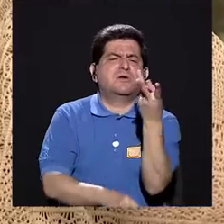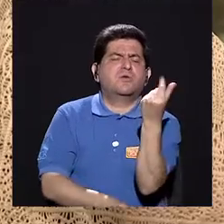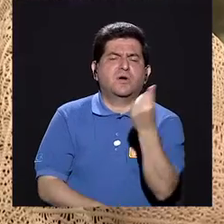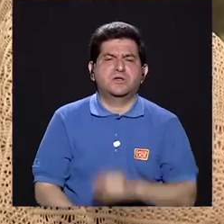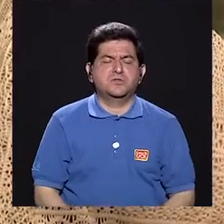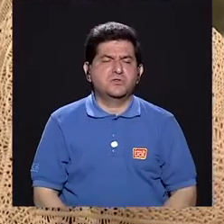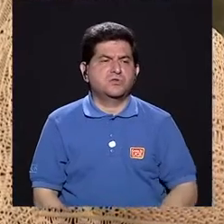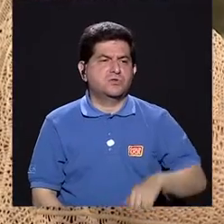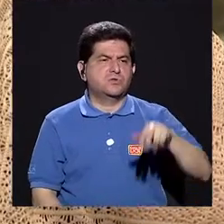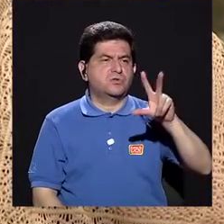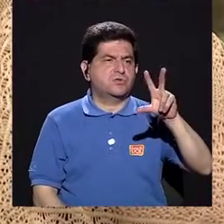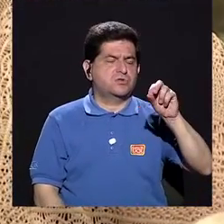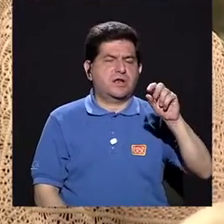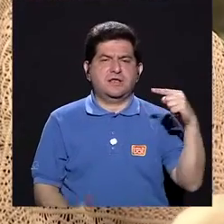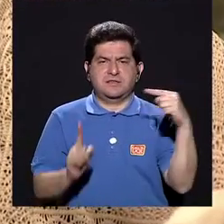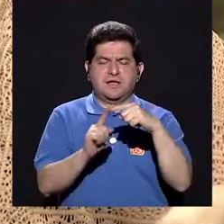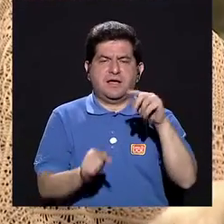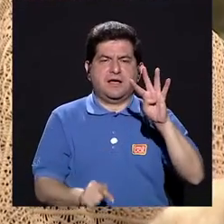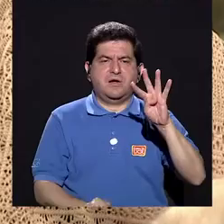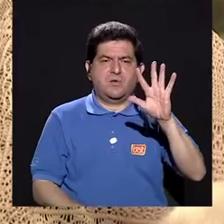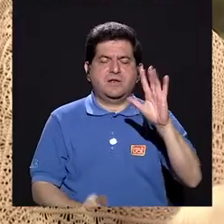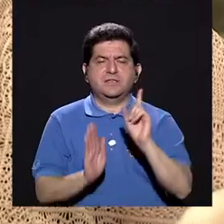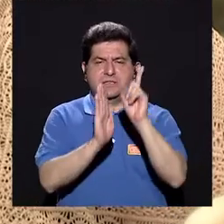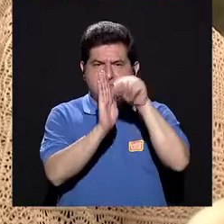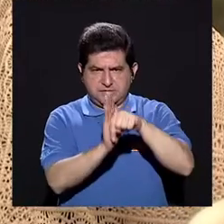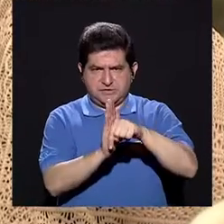de 30 a 45 minutos.